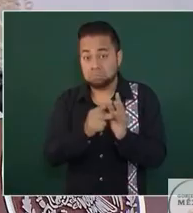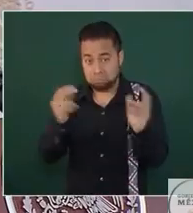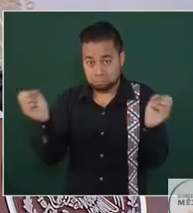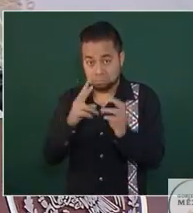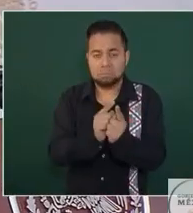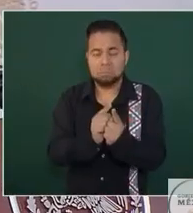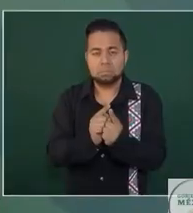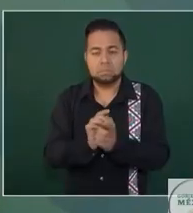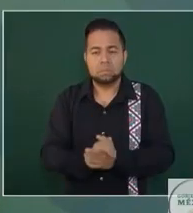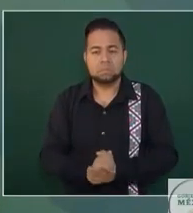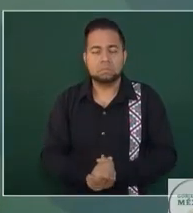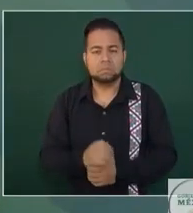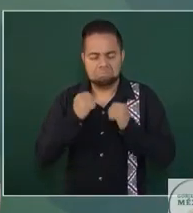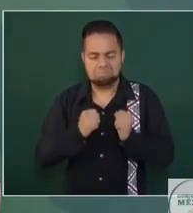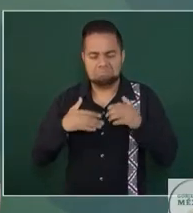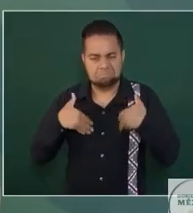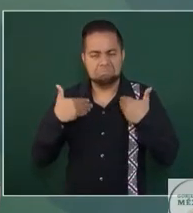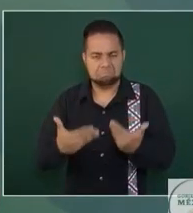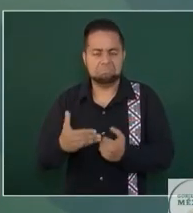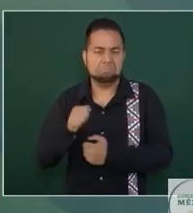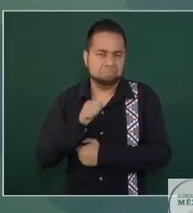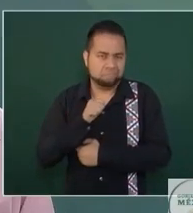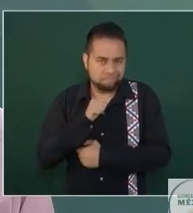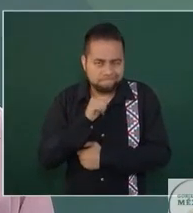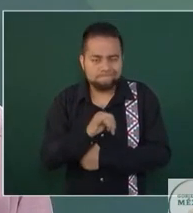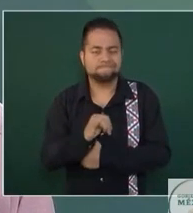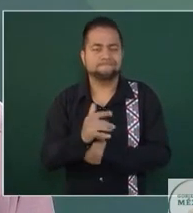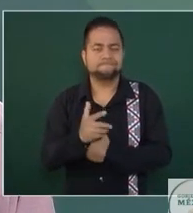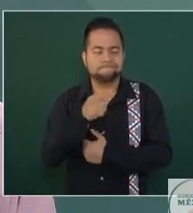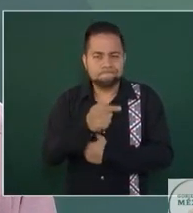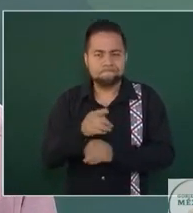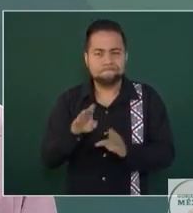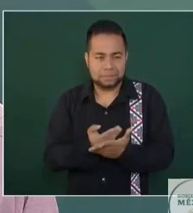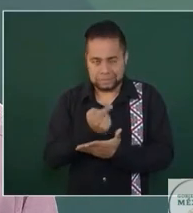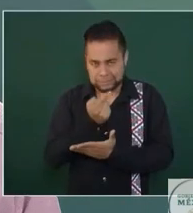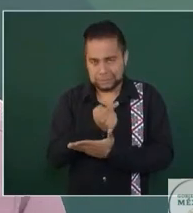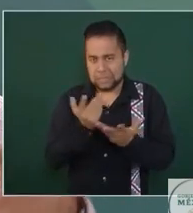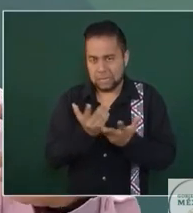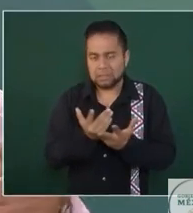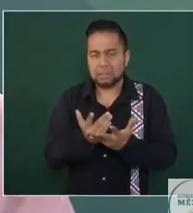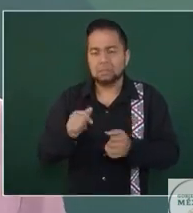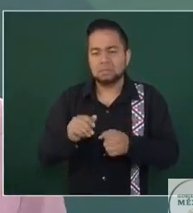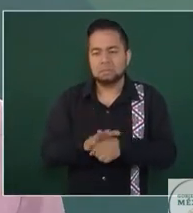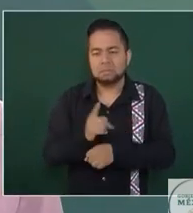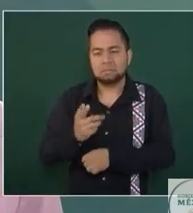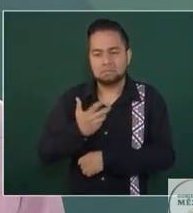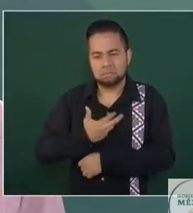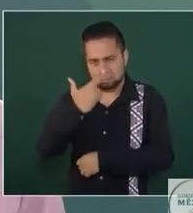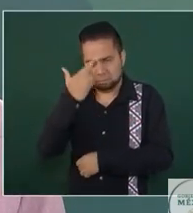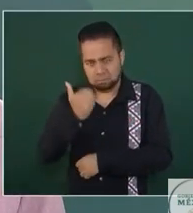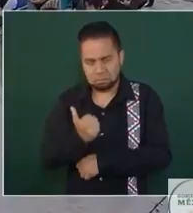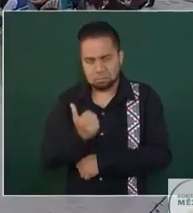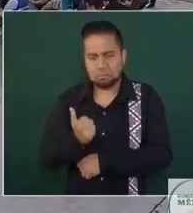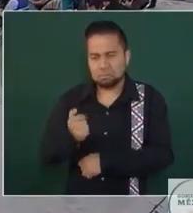tengo confianza de que va a ser una propuesta, porque en efecto los